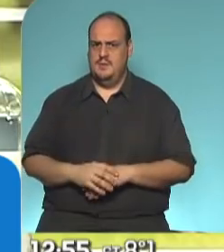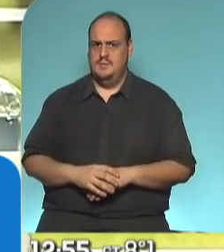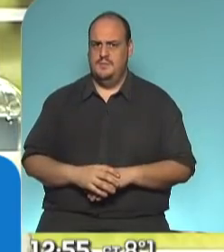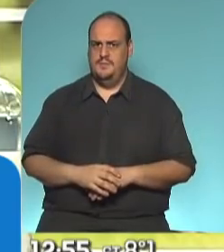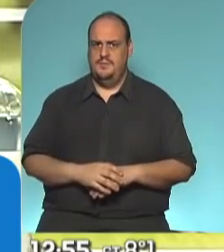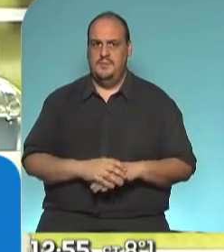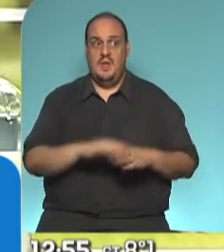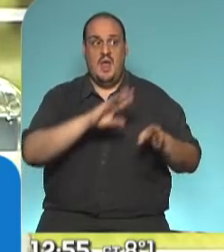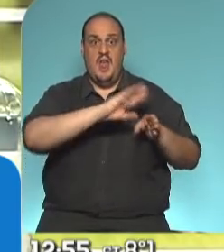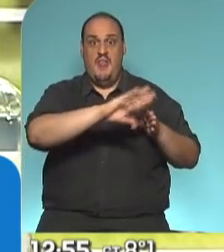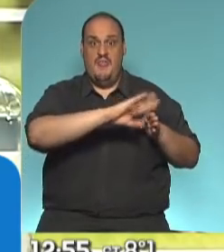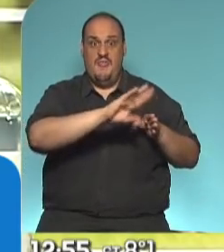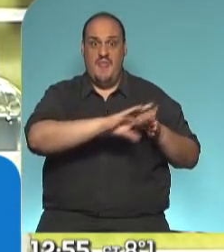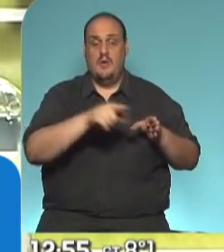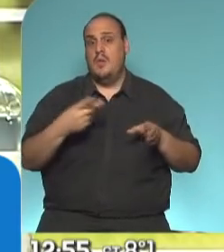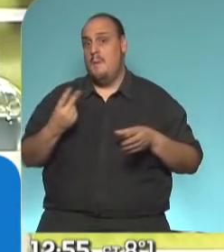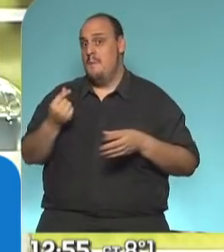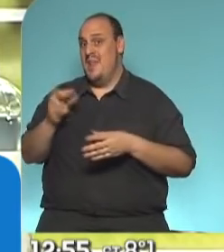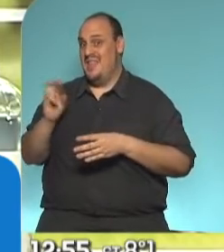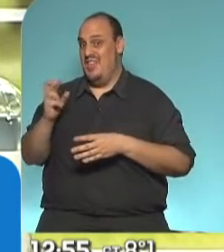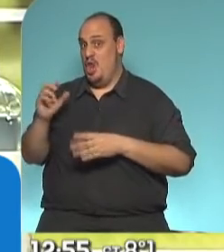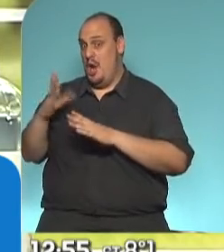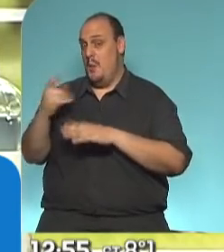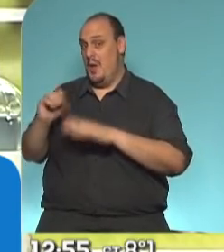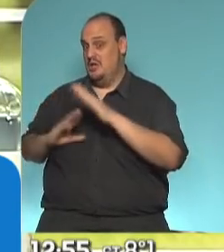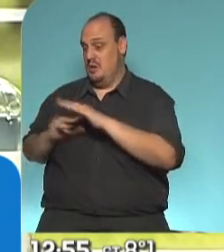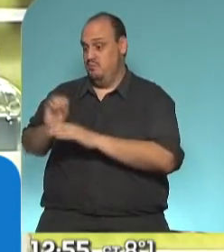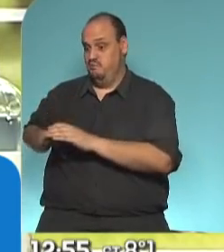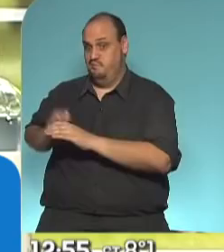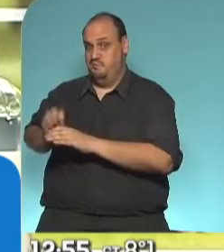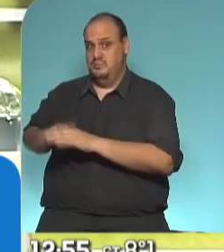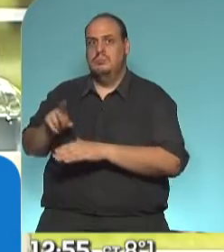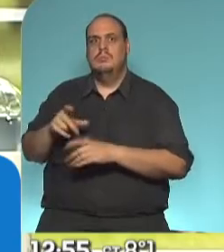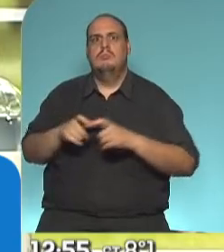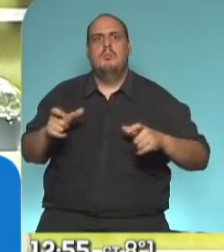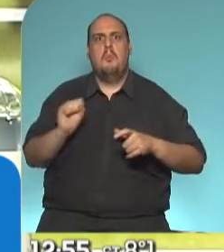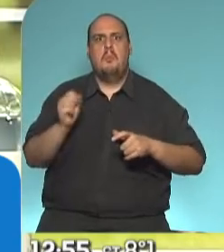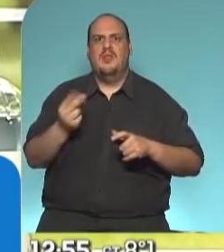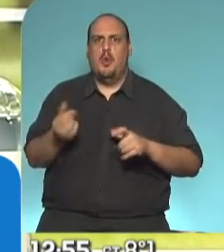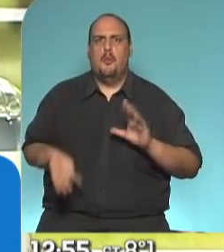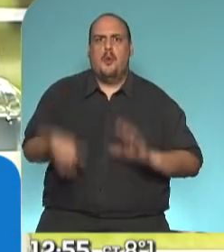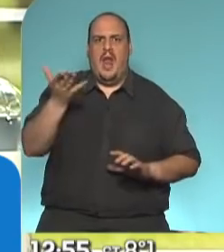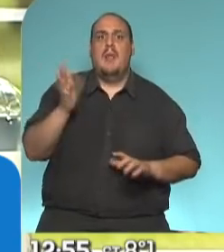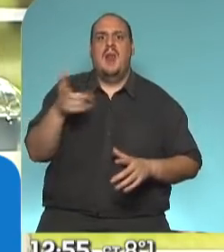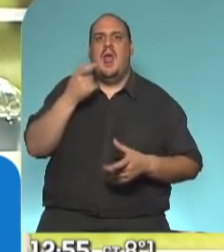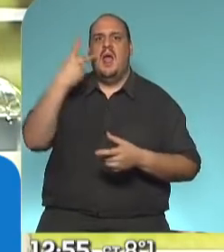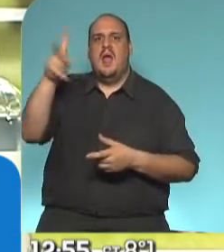Desendeudarnos, acumular reservas, tener una moneda competitiva para favorecer la exportación,